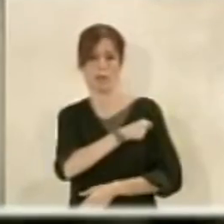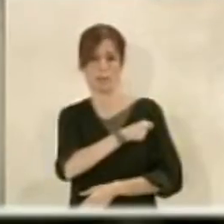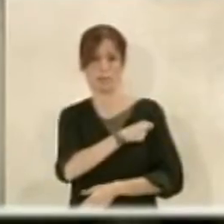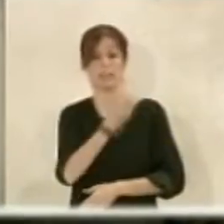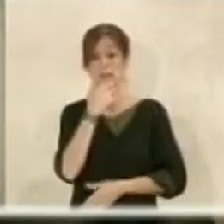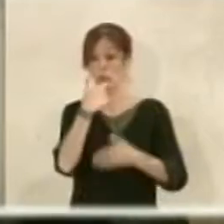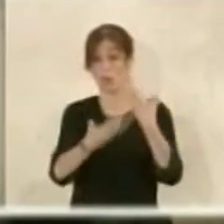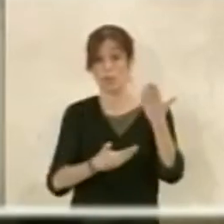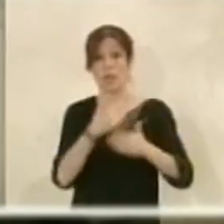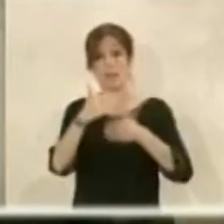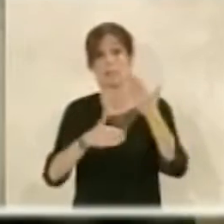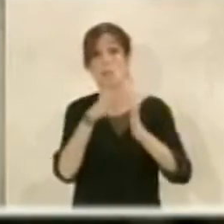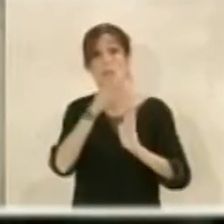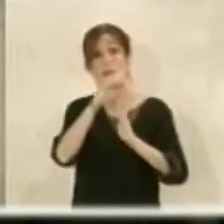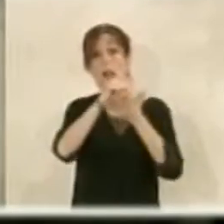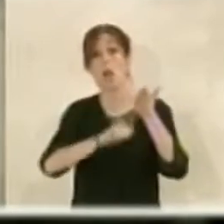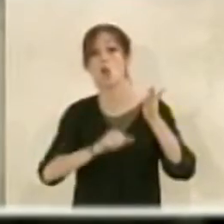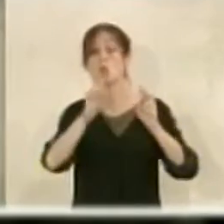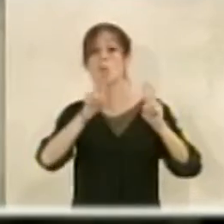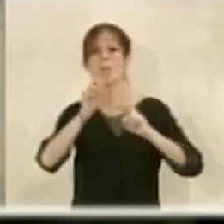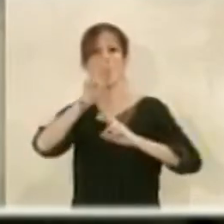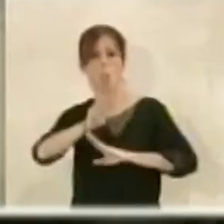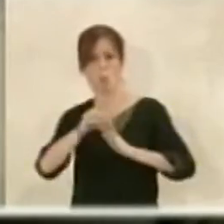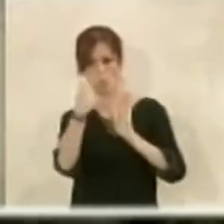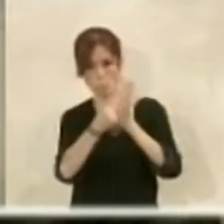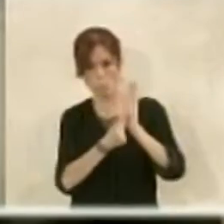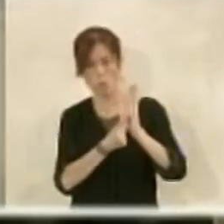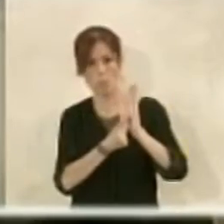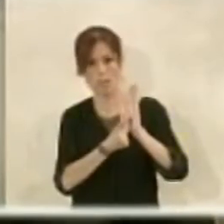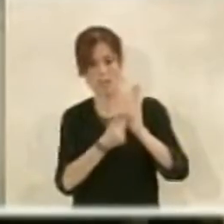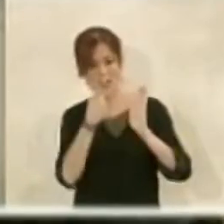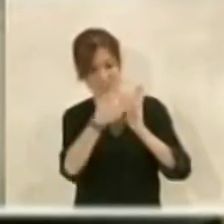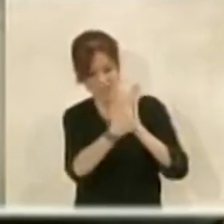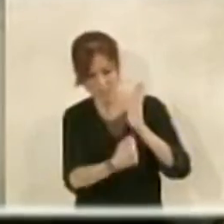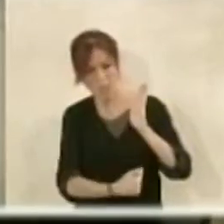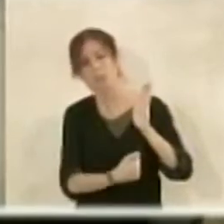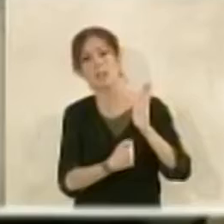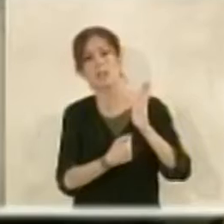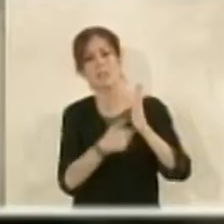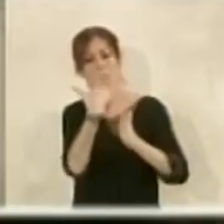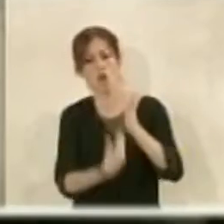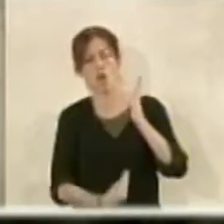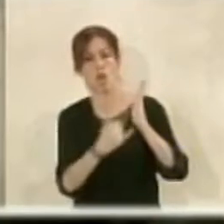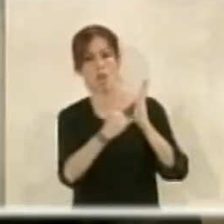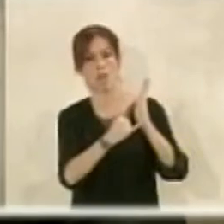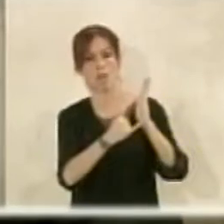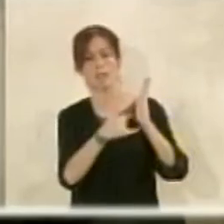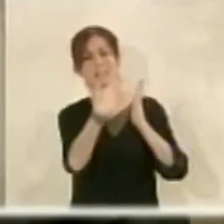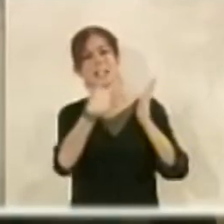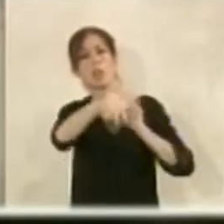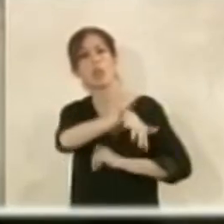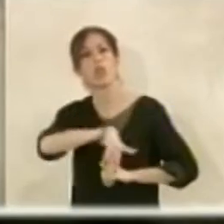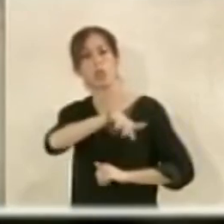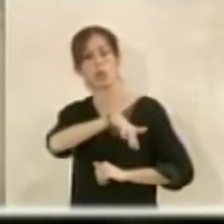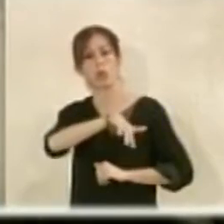y se adelanta porque el nuevo pegou lo contemplaba el nuevo pegou ya detectaba que había ahí un error y que esa